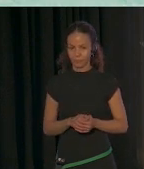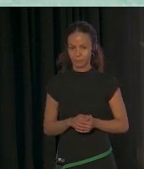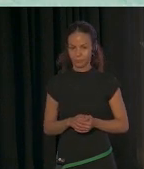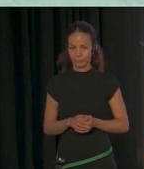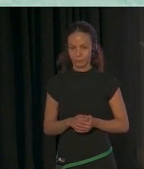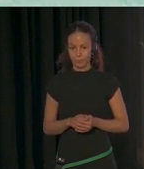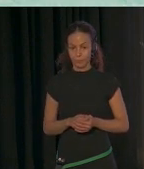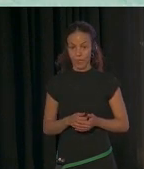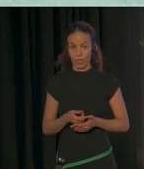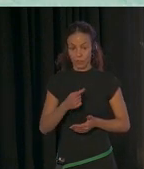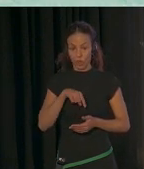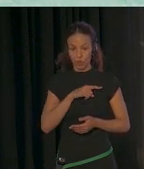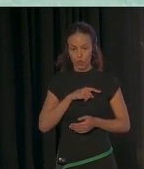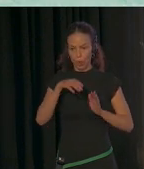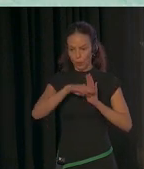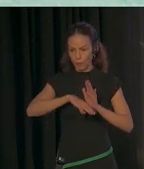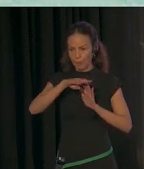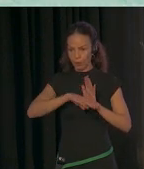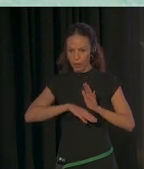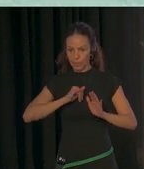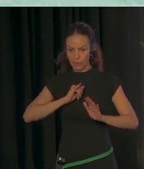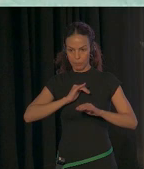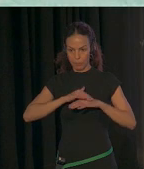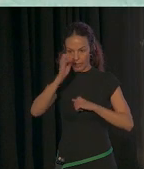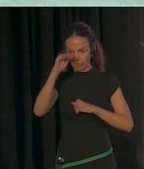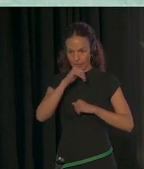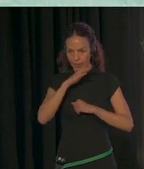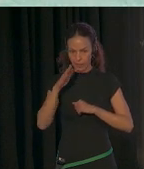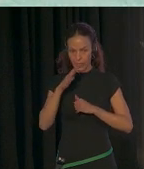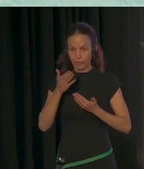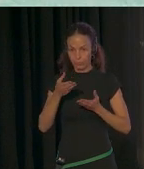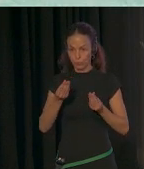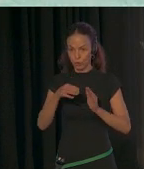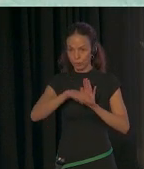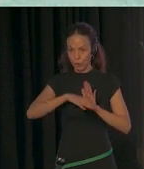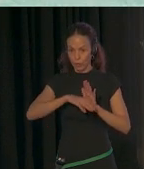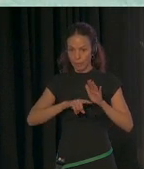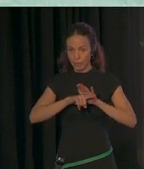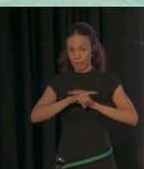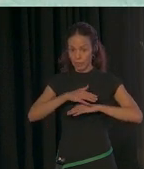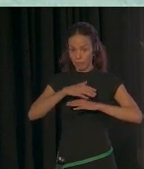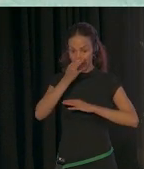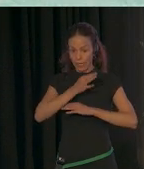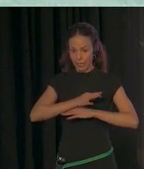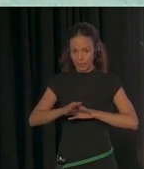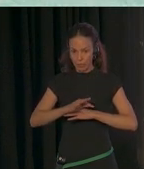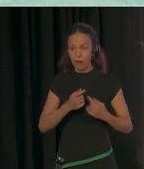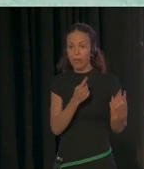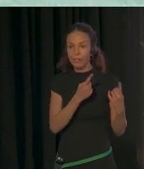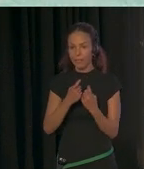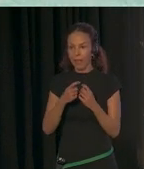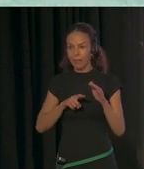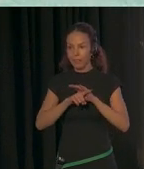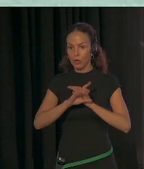Y tenemos muchos programas para padres disponibles y muchos de estos programas han sido desarrollados para niños que no tienen necesidades de